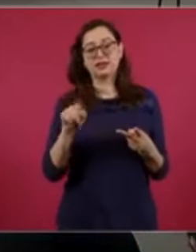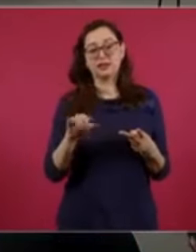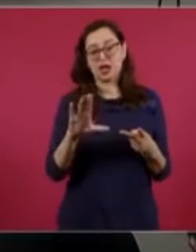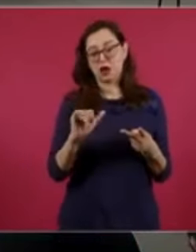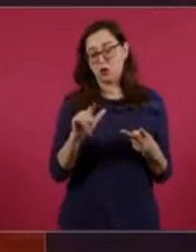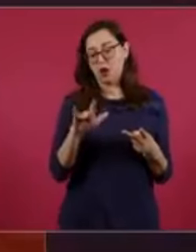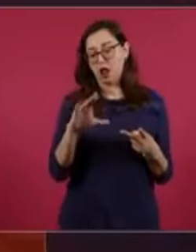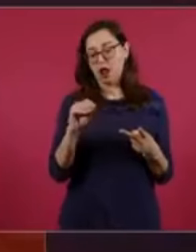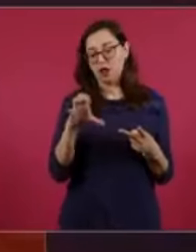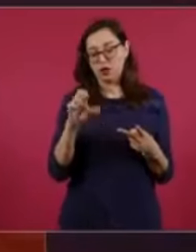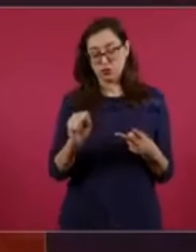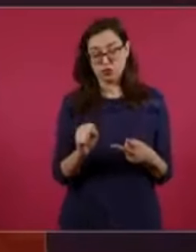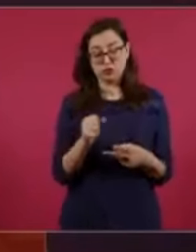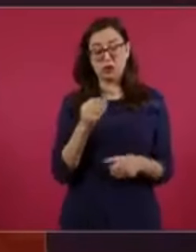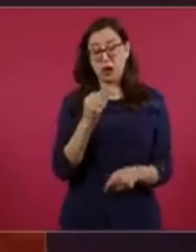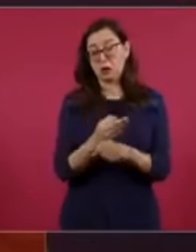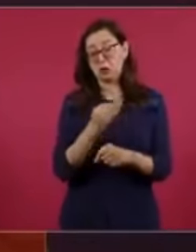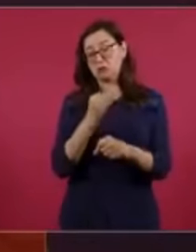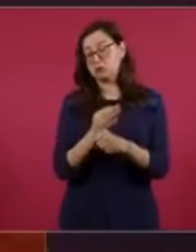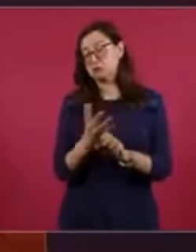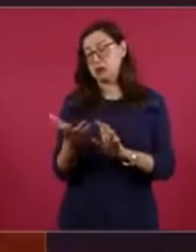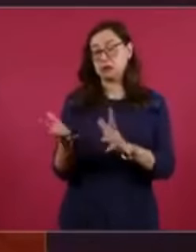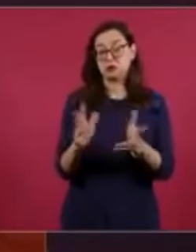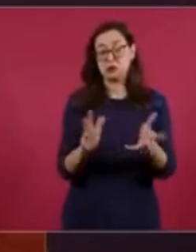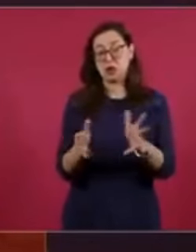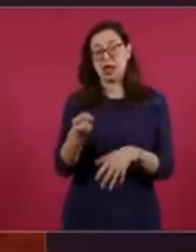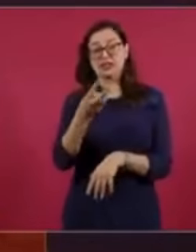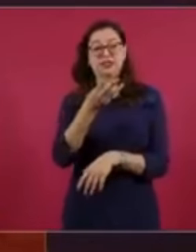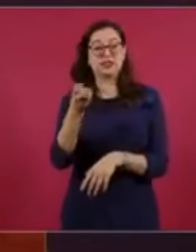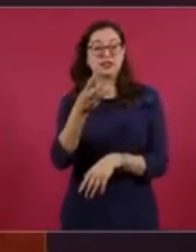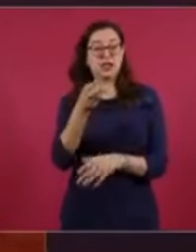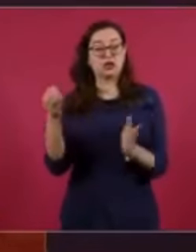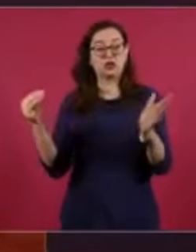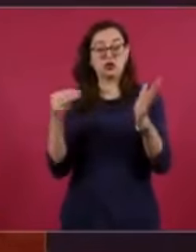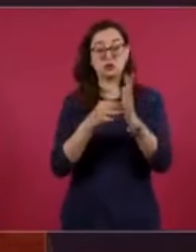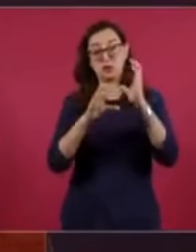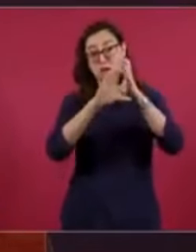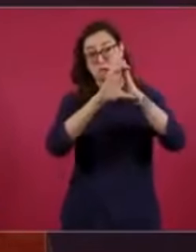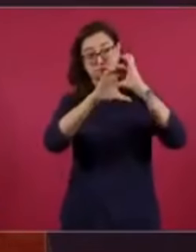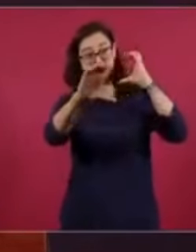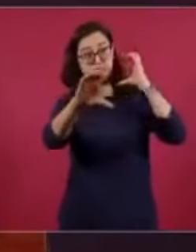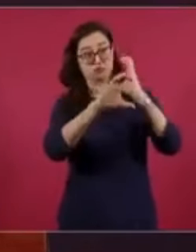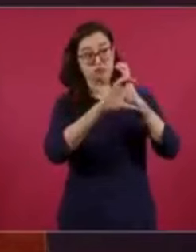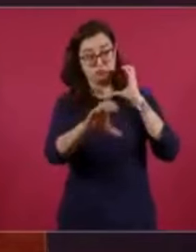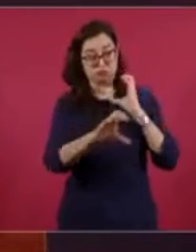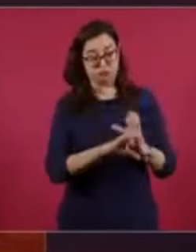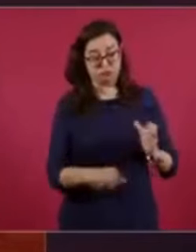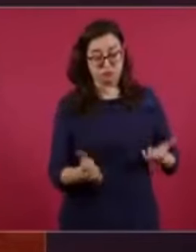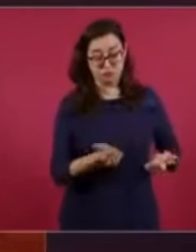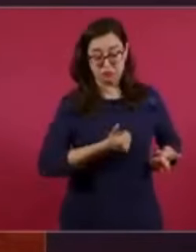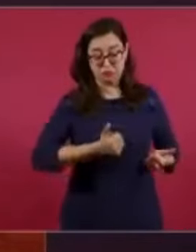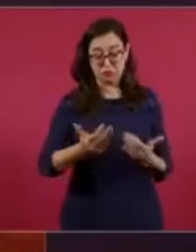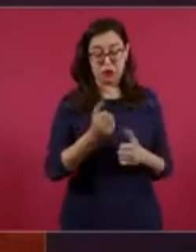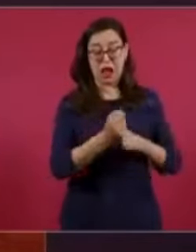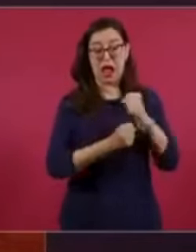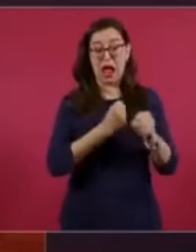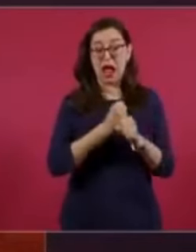día capacidad para mover cerca de 300 mil contenedores por año. Cuando se lleguen a esa